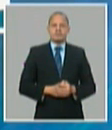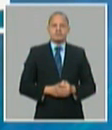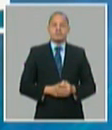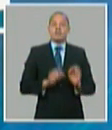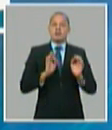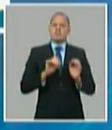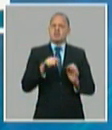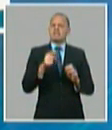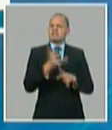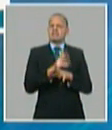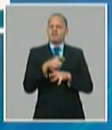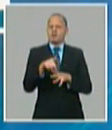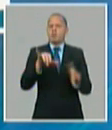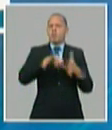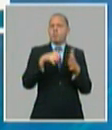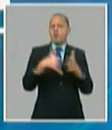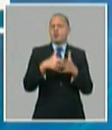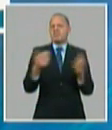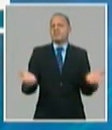proyecto de desarrollo local